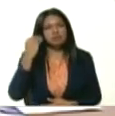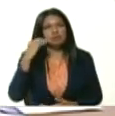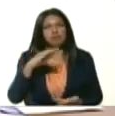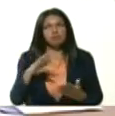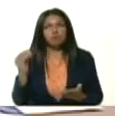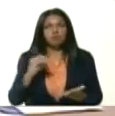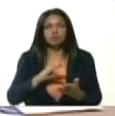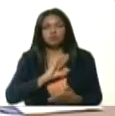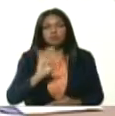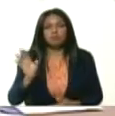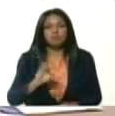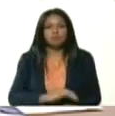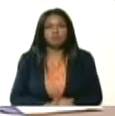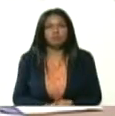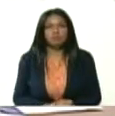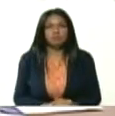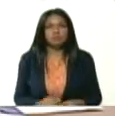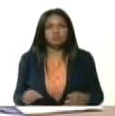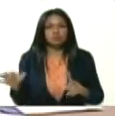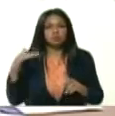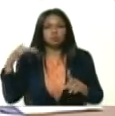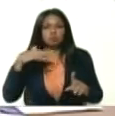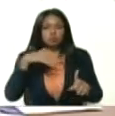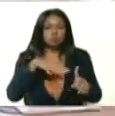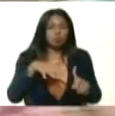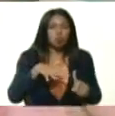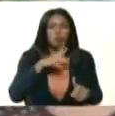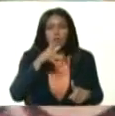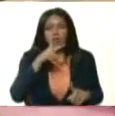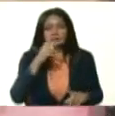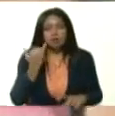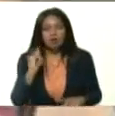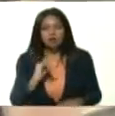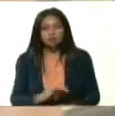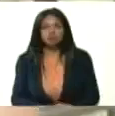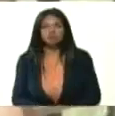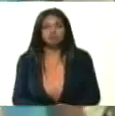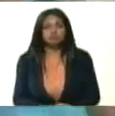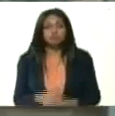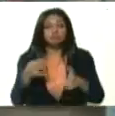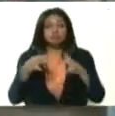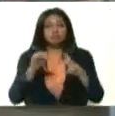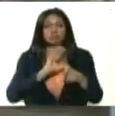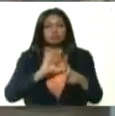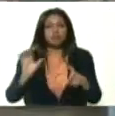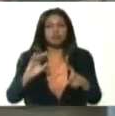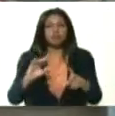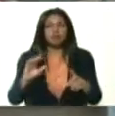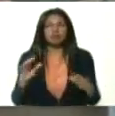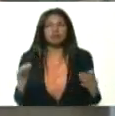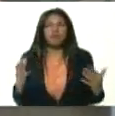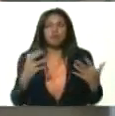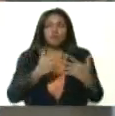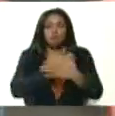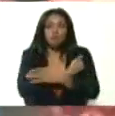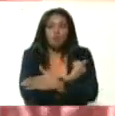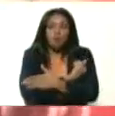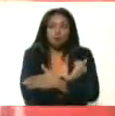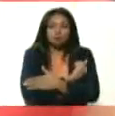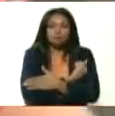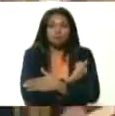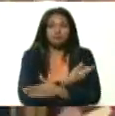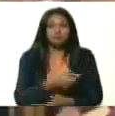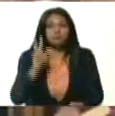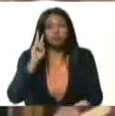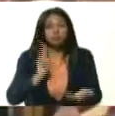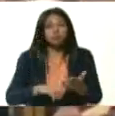Revesando a la patria. Perseguidos por el fascismo y la xenofobia. Y el carnet de la patria los abraza. Tienen que